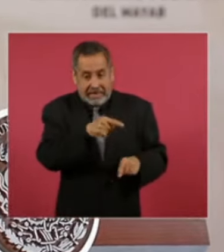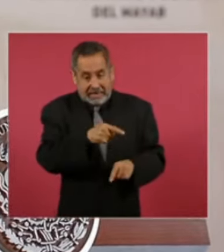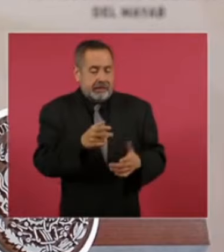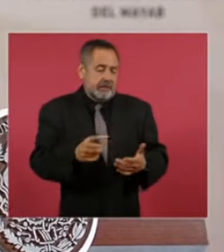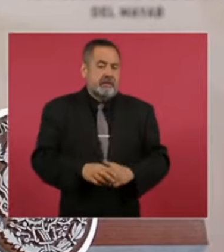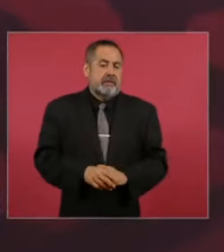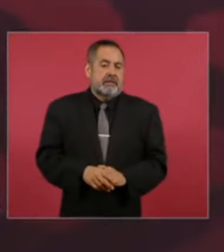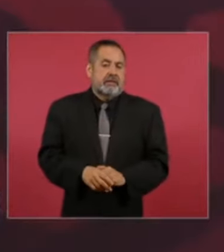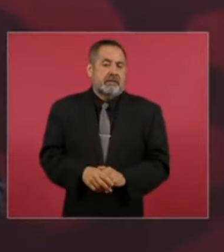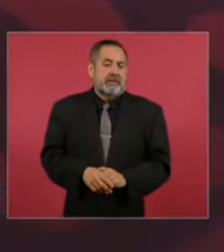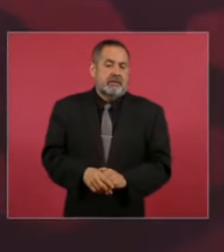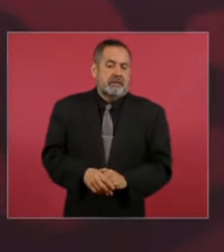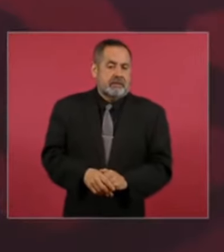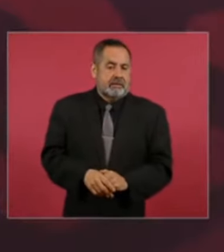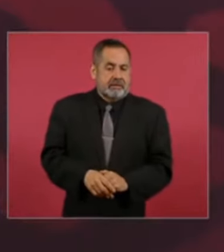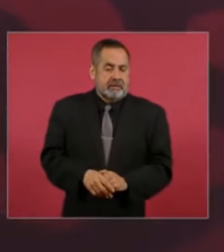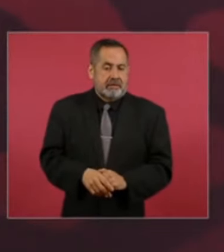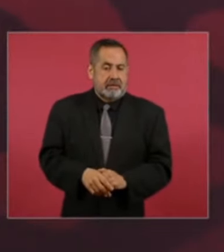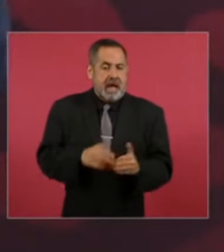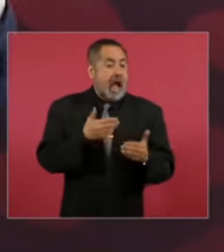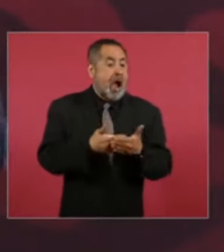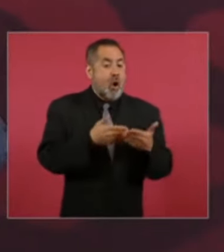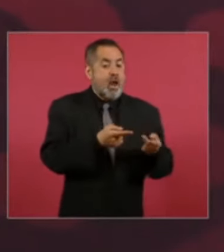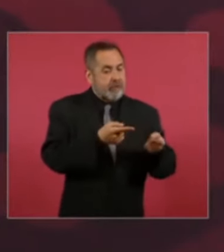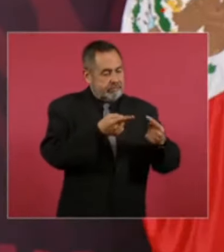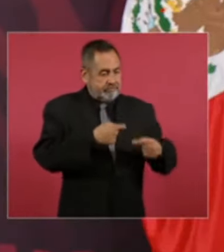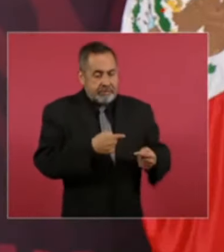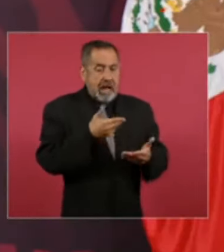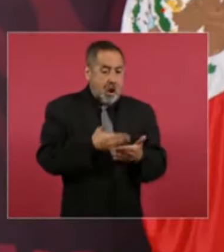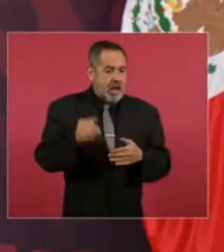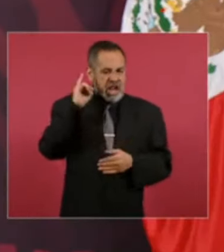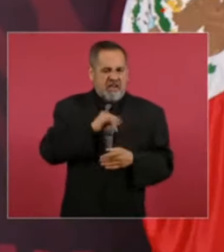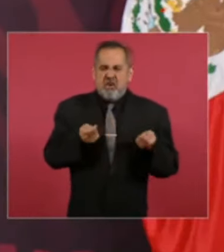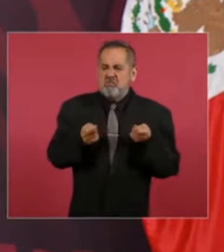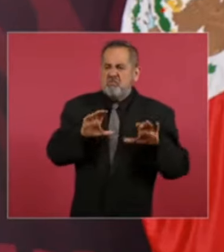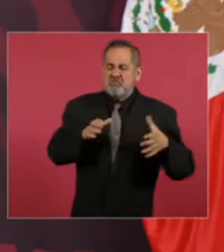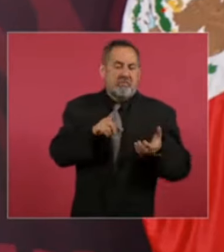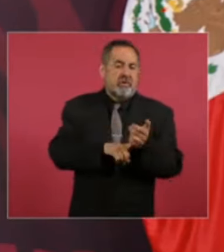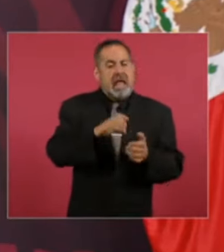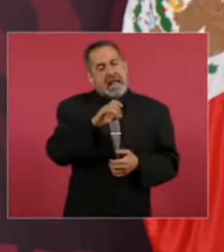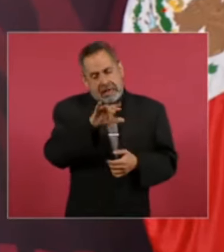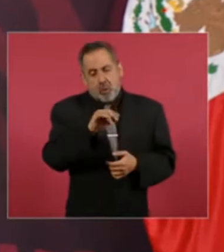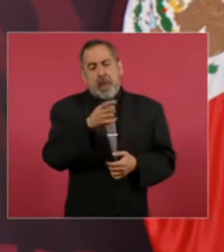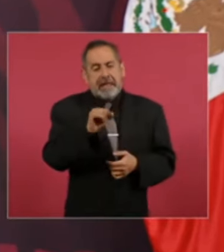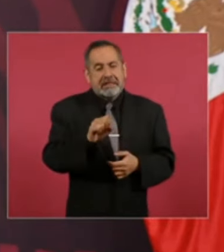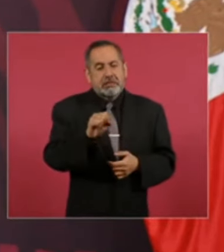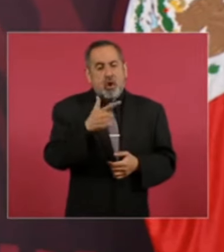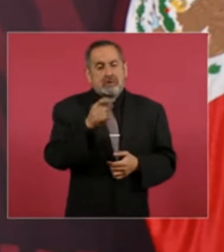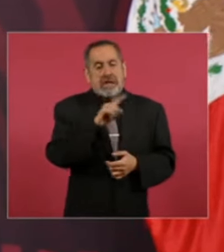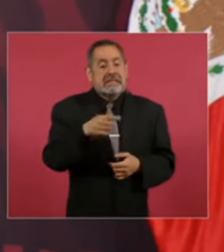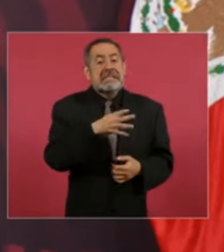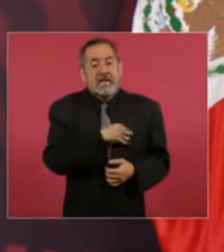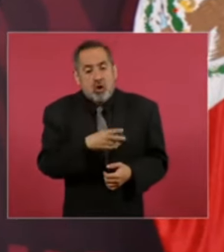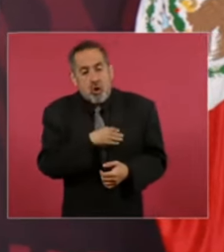porque ahora el jefe del bloque conservador es Claudio X González hijo